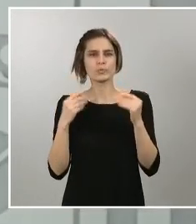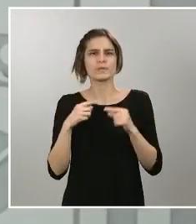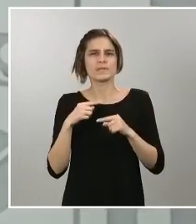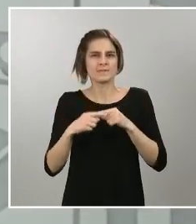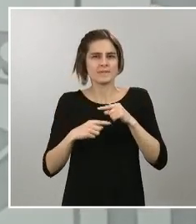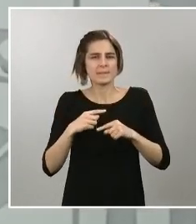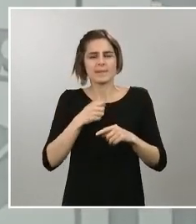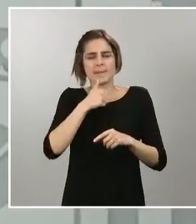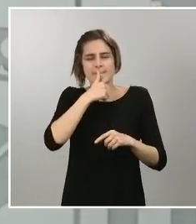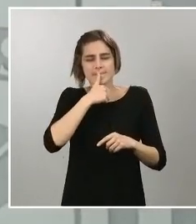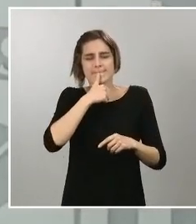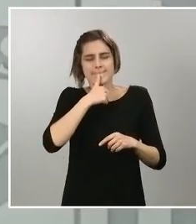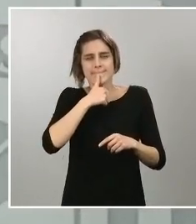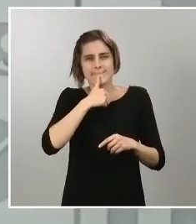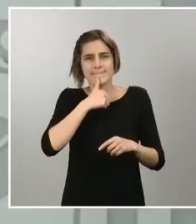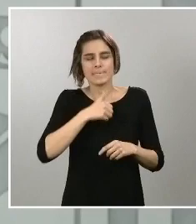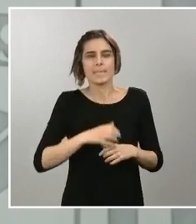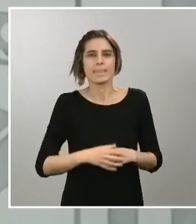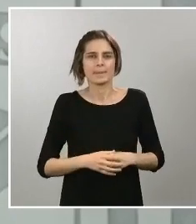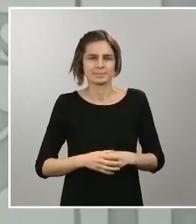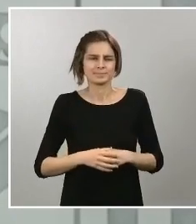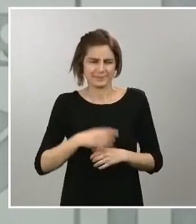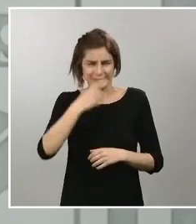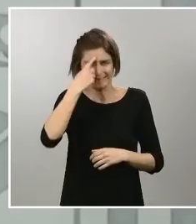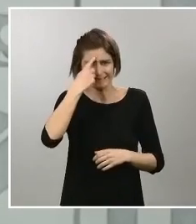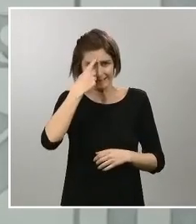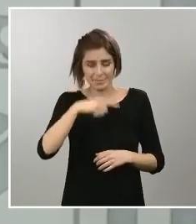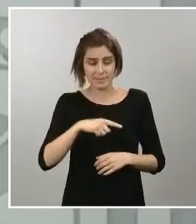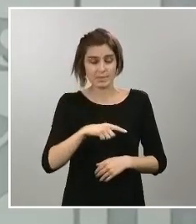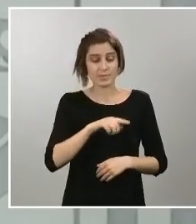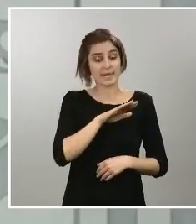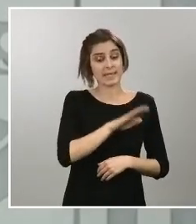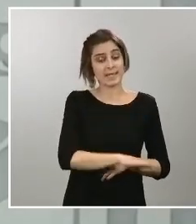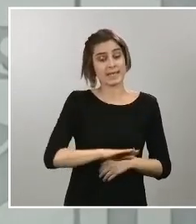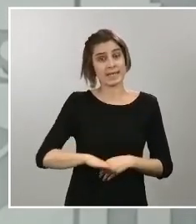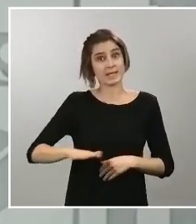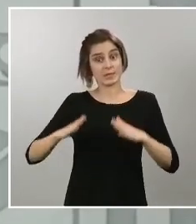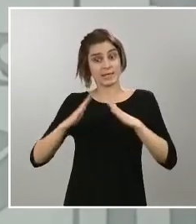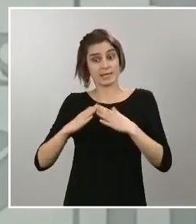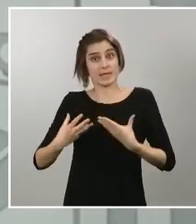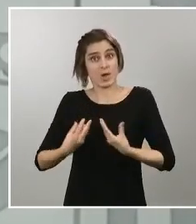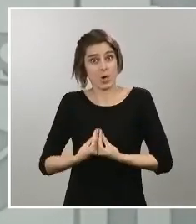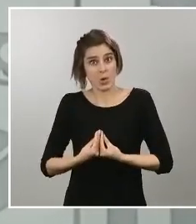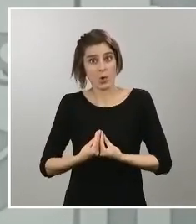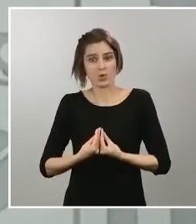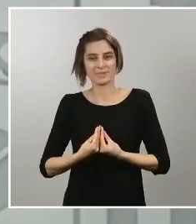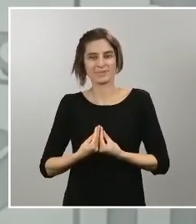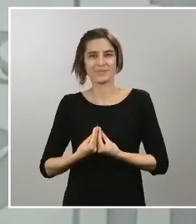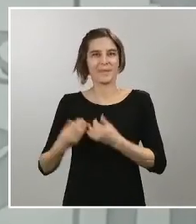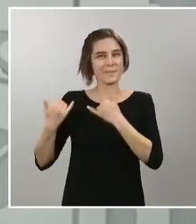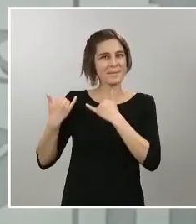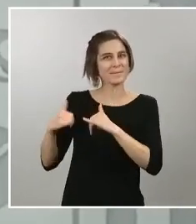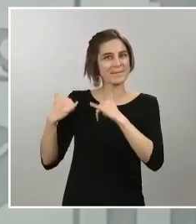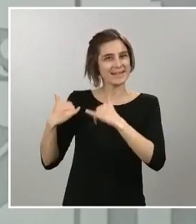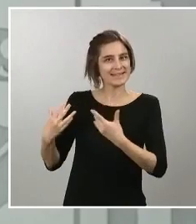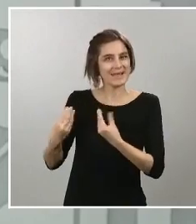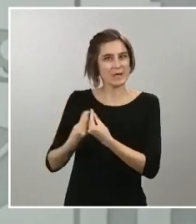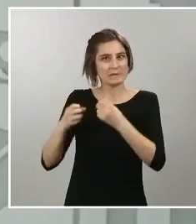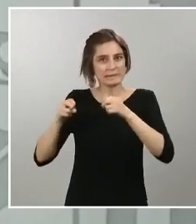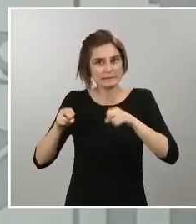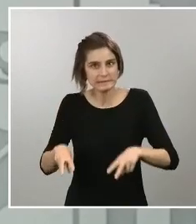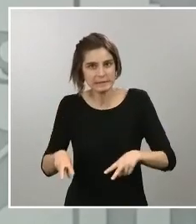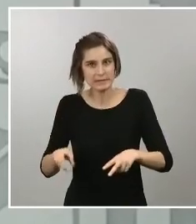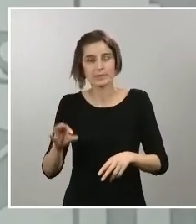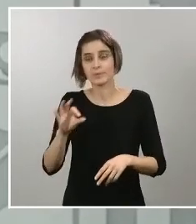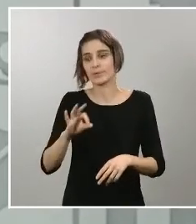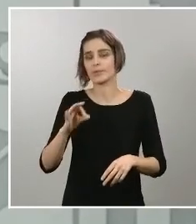incomodidad de tener que estar con los niños en casa sin la capacidad de poder pasear con ellos o que nuestros adolescentes tengan